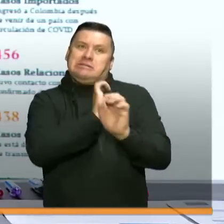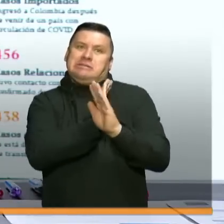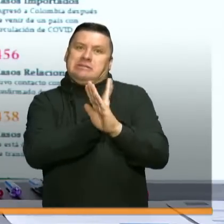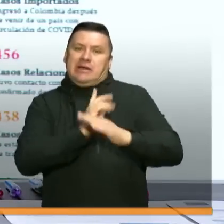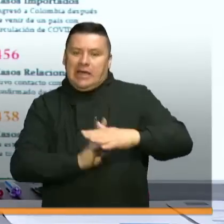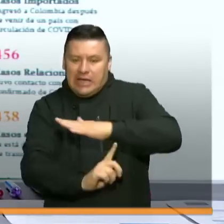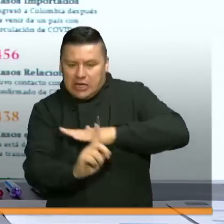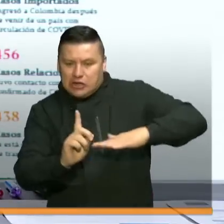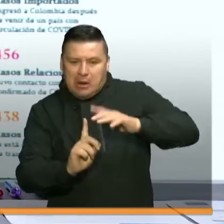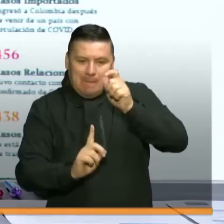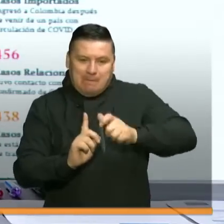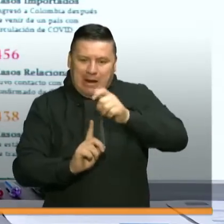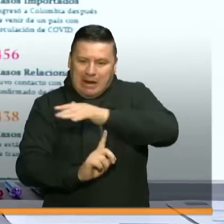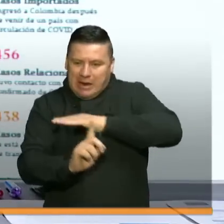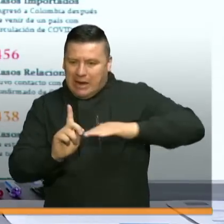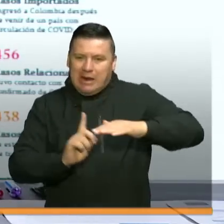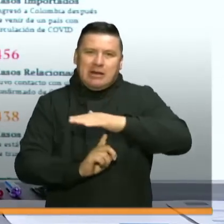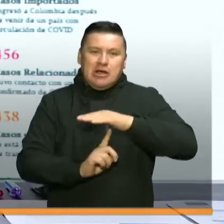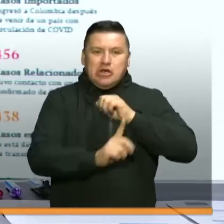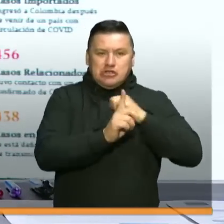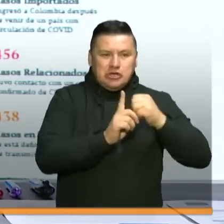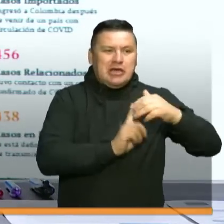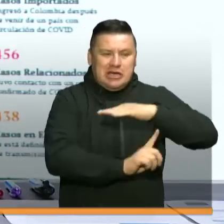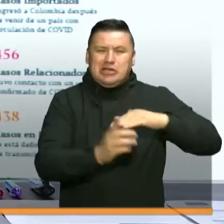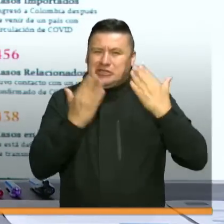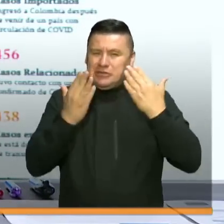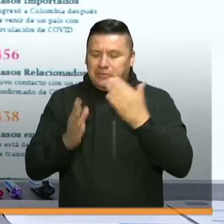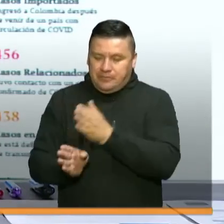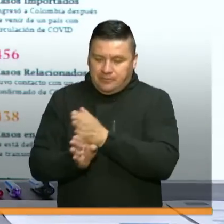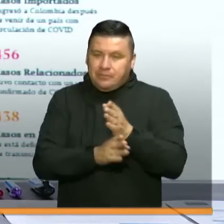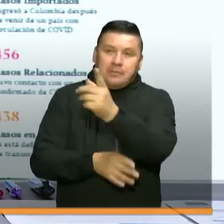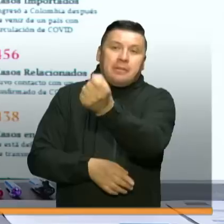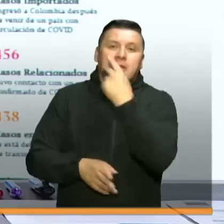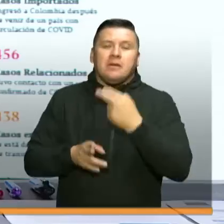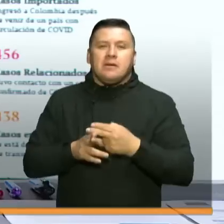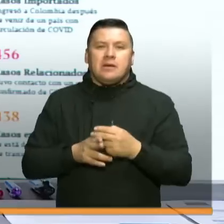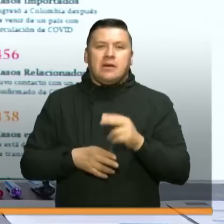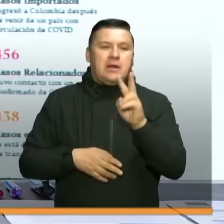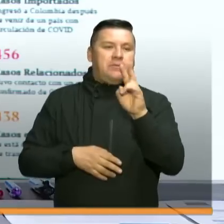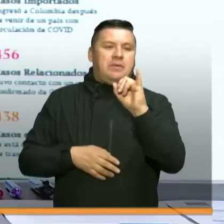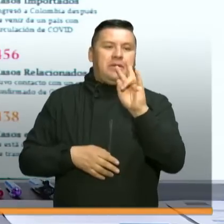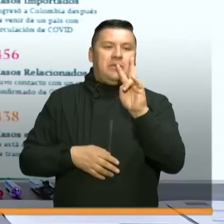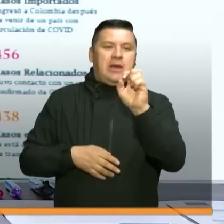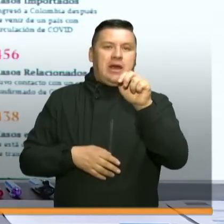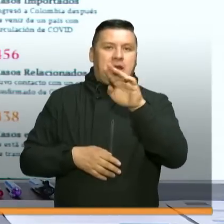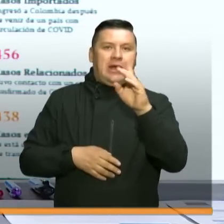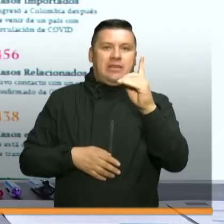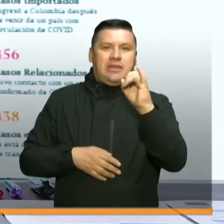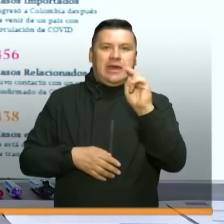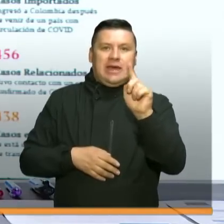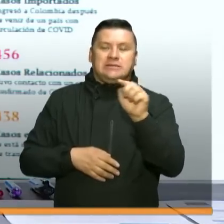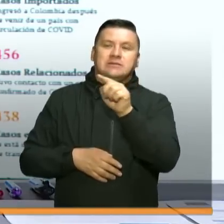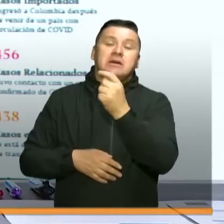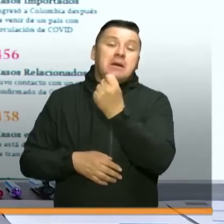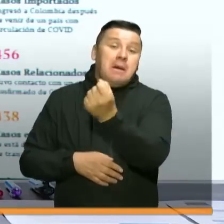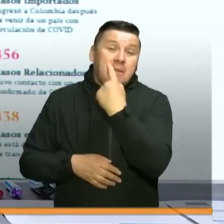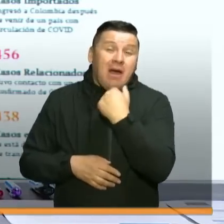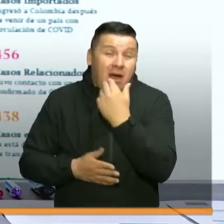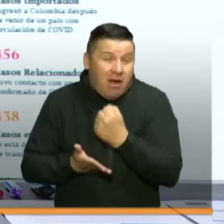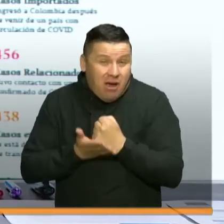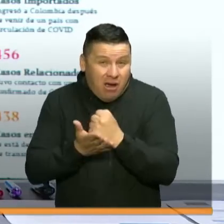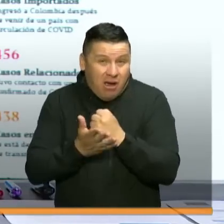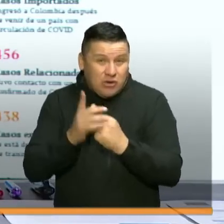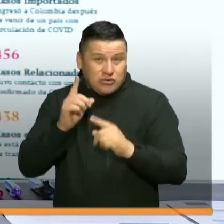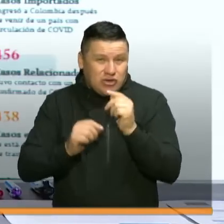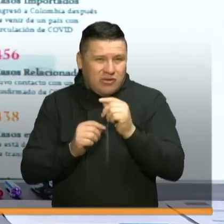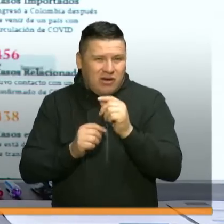el entorno personal, pero también en el entorno social. Pregunta Viviana Díaz. ¿Hay alguna ayuda o